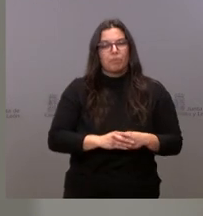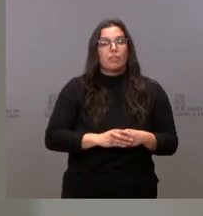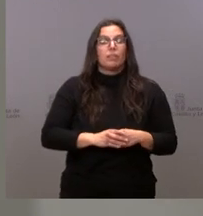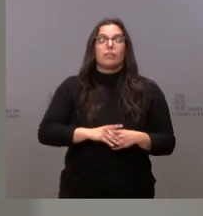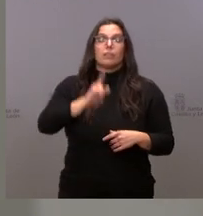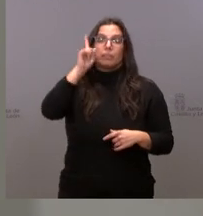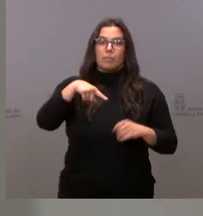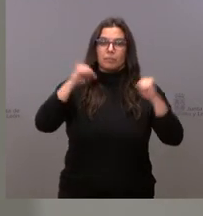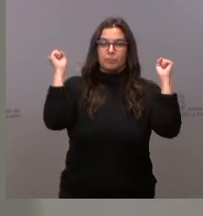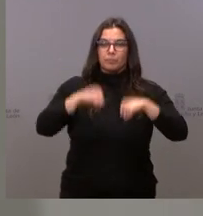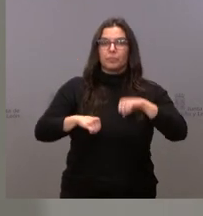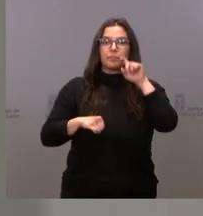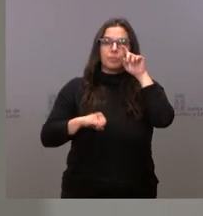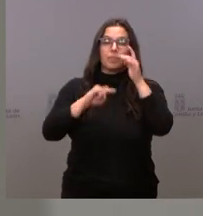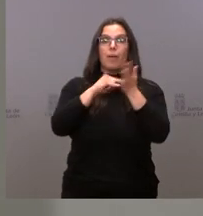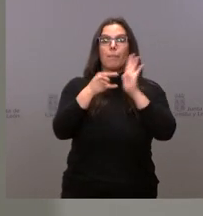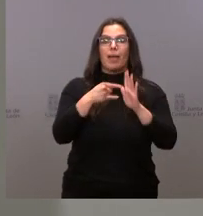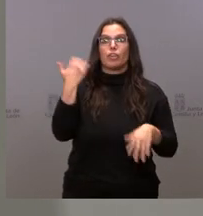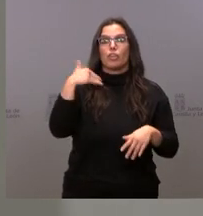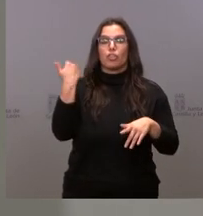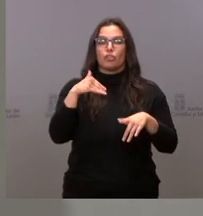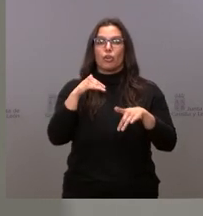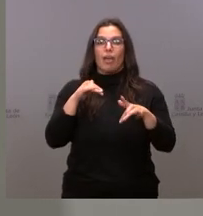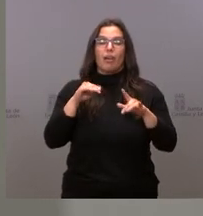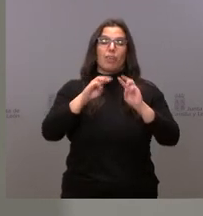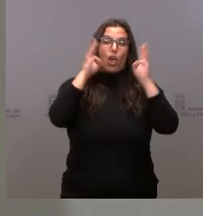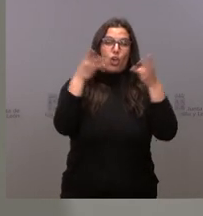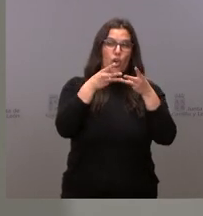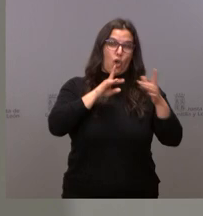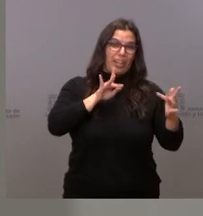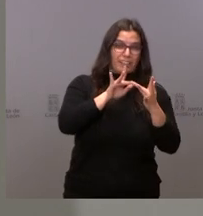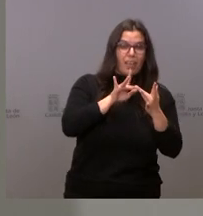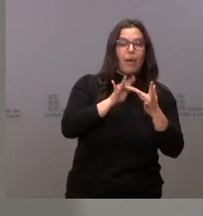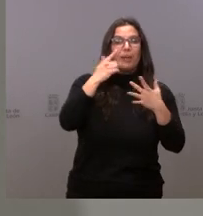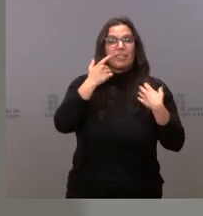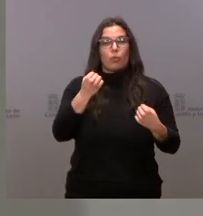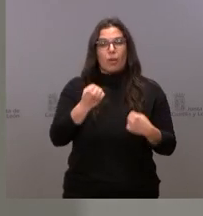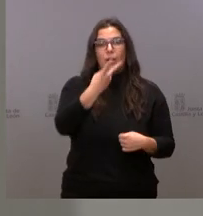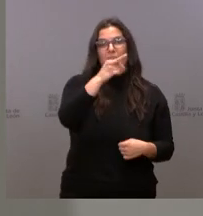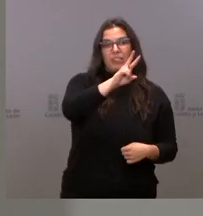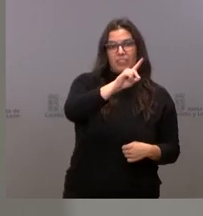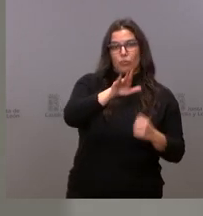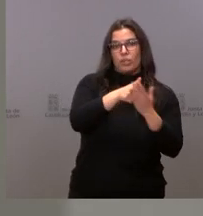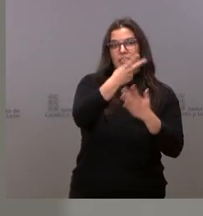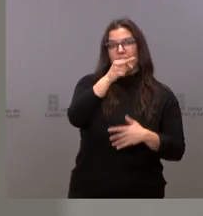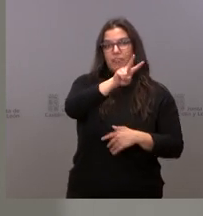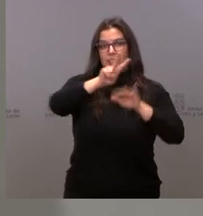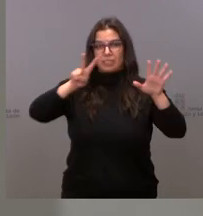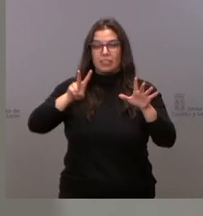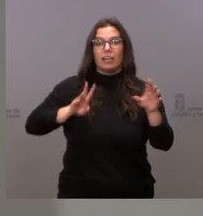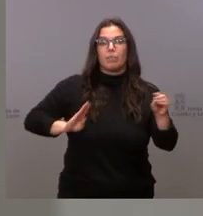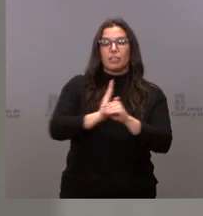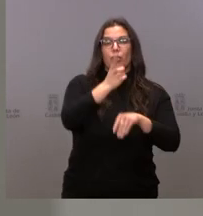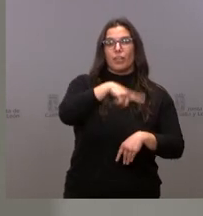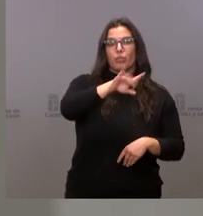el Plan Soria Conectada y Saludable 2021-2027, que va a contar con una inversión de 159